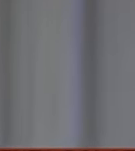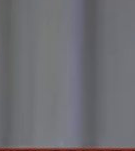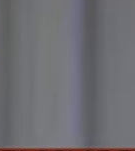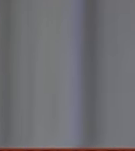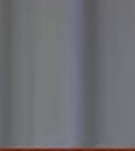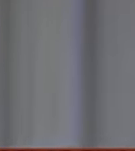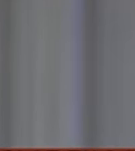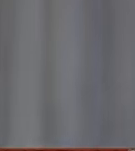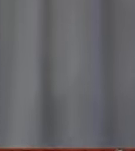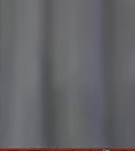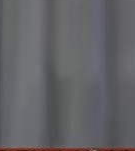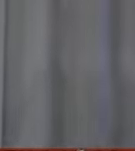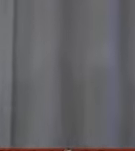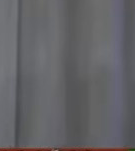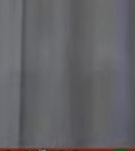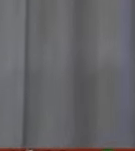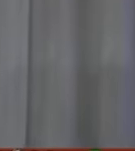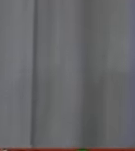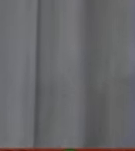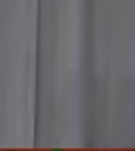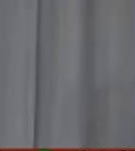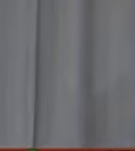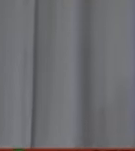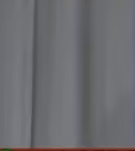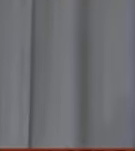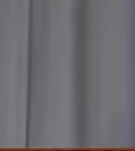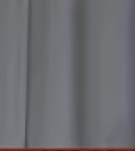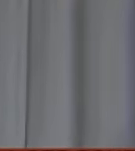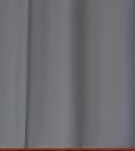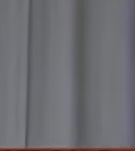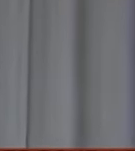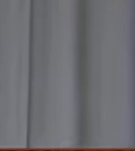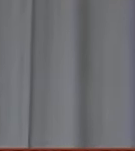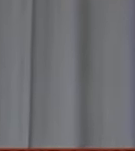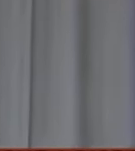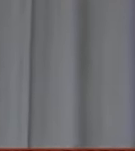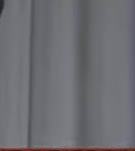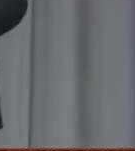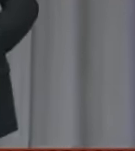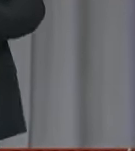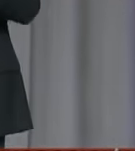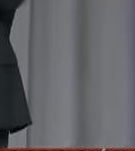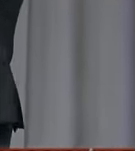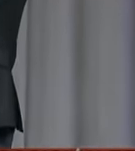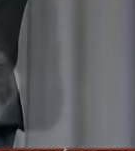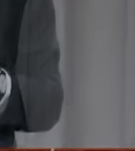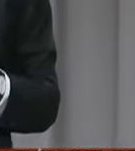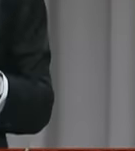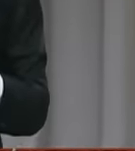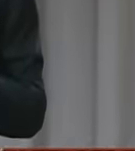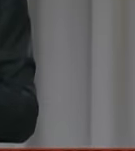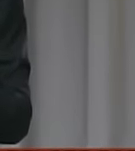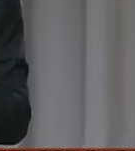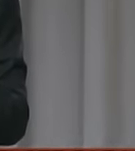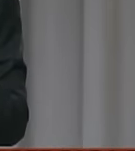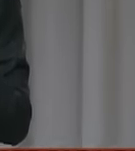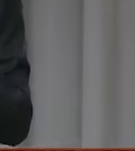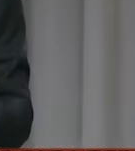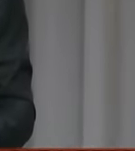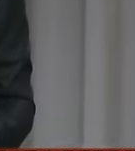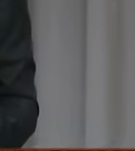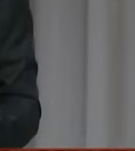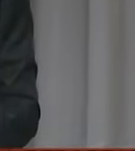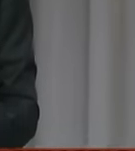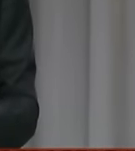proyectos en las instalaciones de Google ahí en Silicon Valley ante 150 potenciales inversionistas logrando